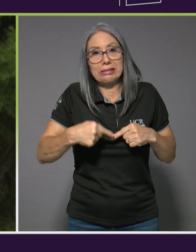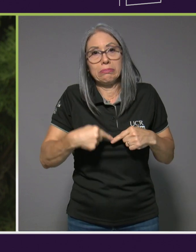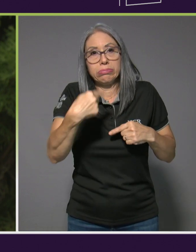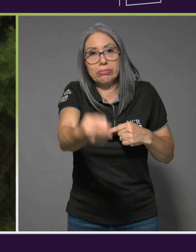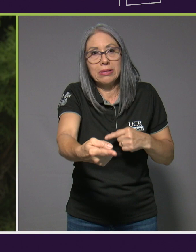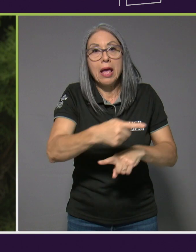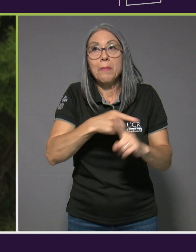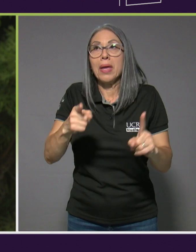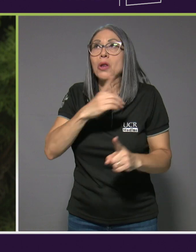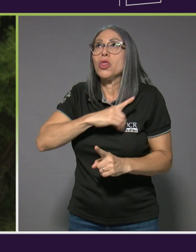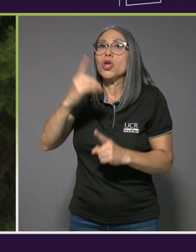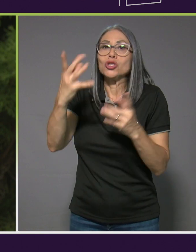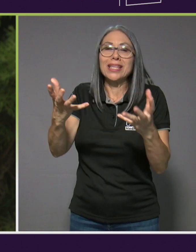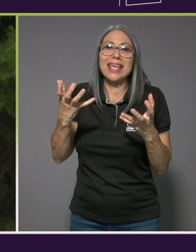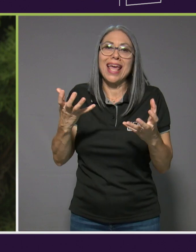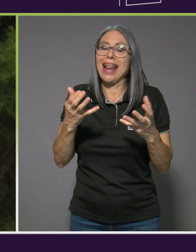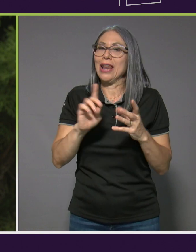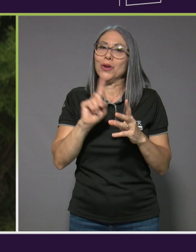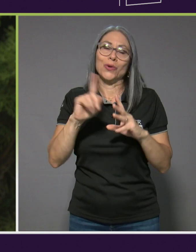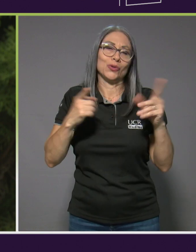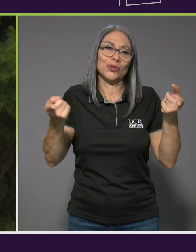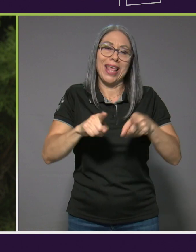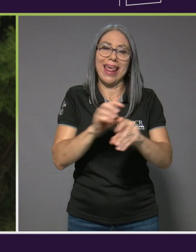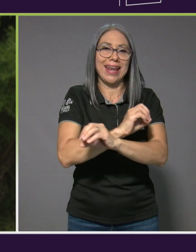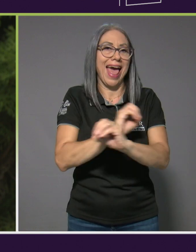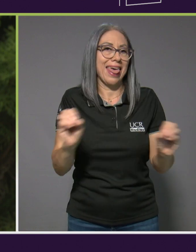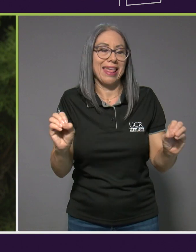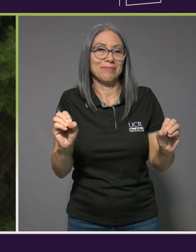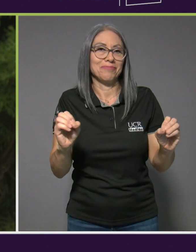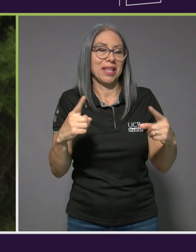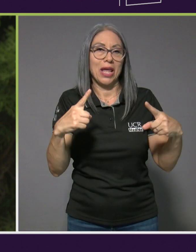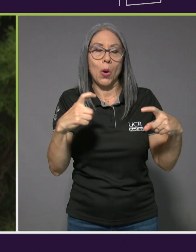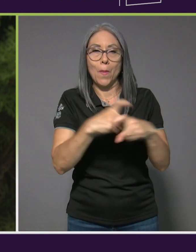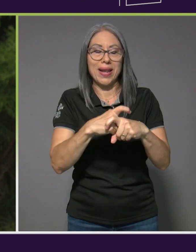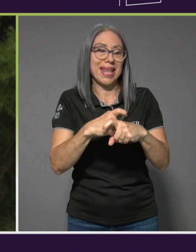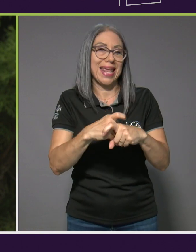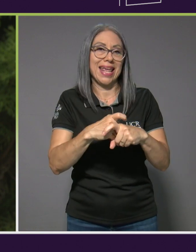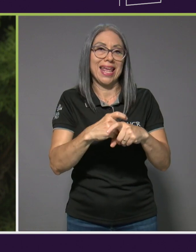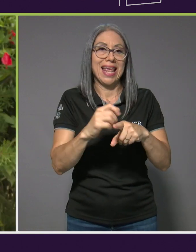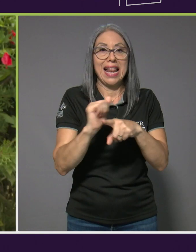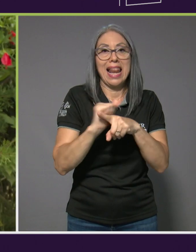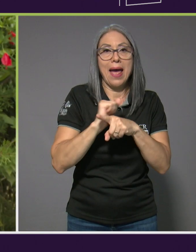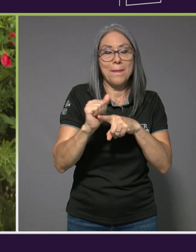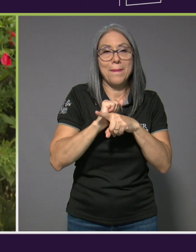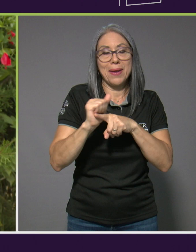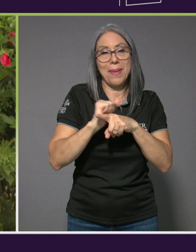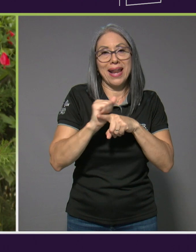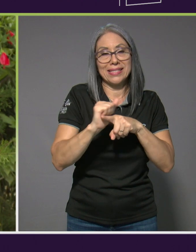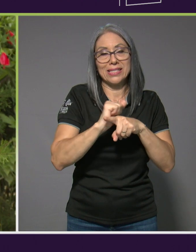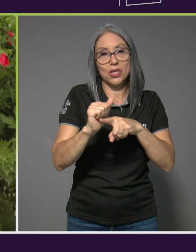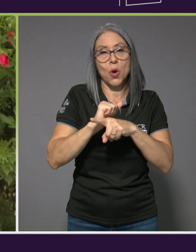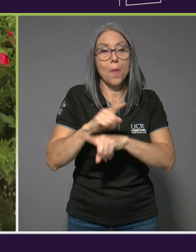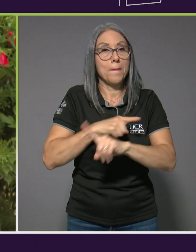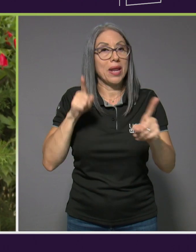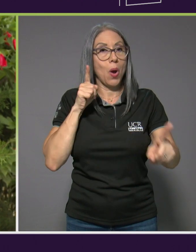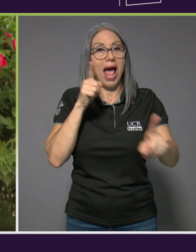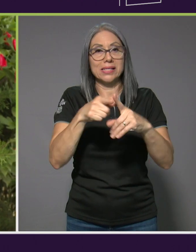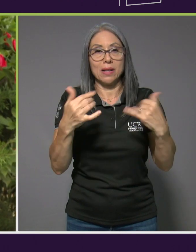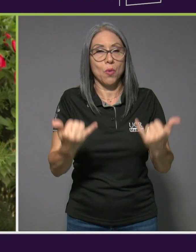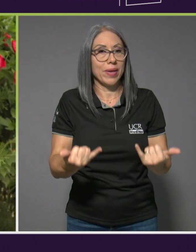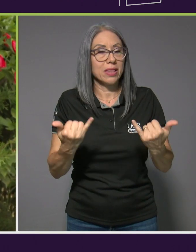no suceda nada, que vaya a complicar la preparación, pero hasta el momento